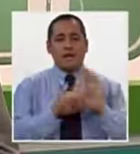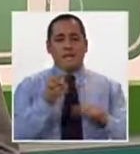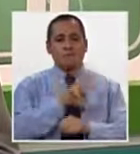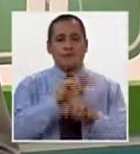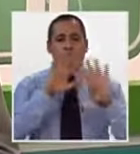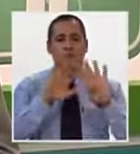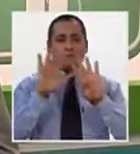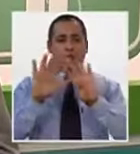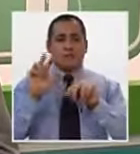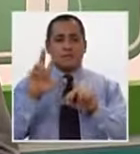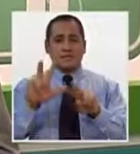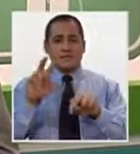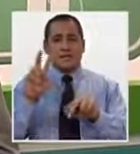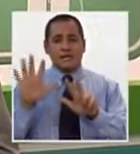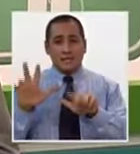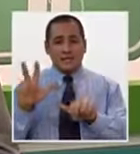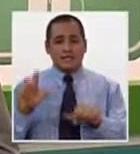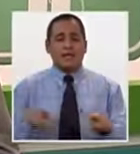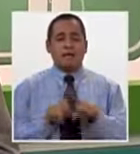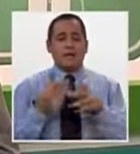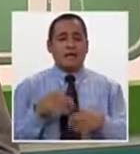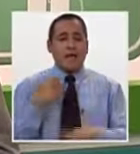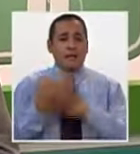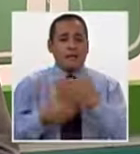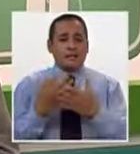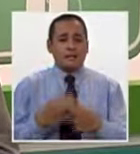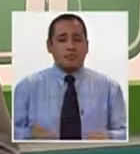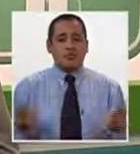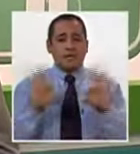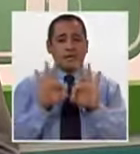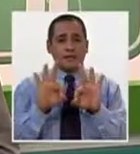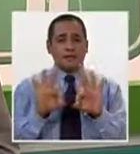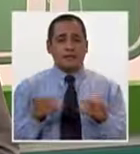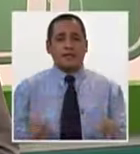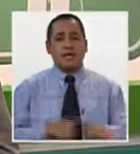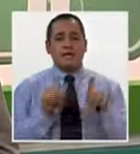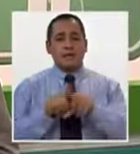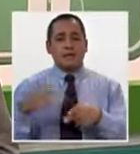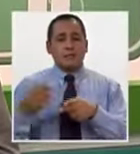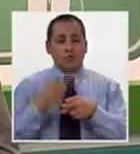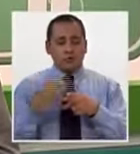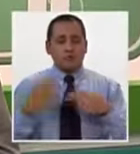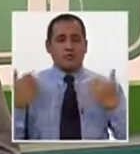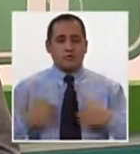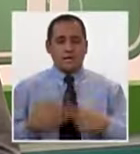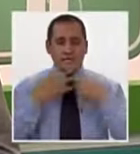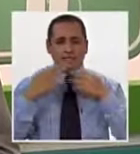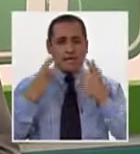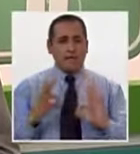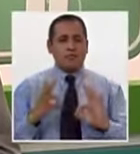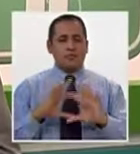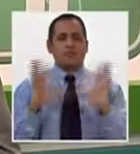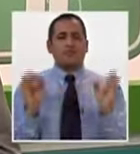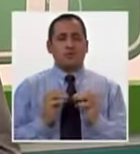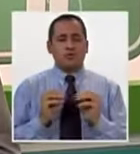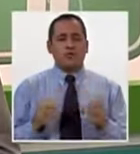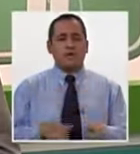la Ley 29.973, hay avances importantes de la misma, y pronto ya estaremos seguramente